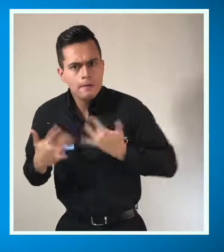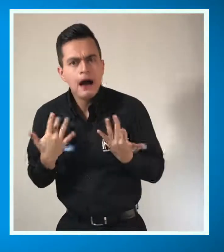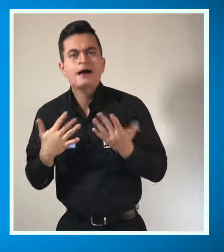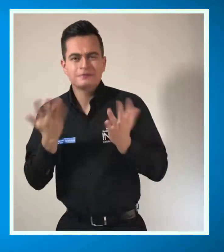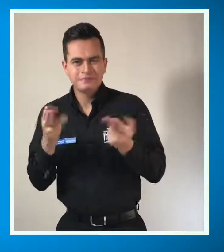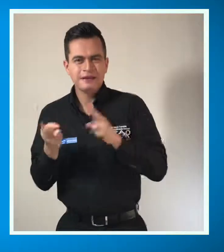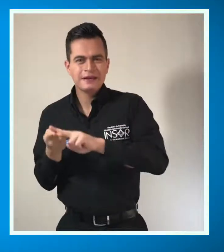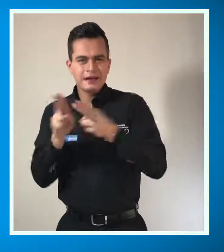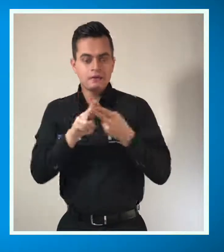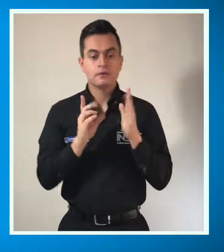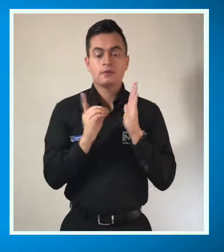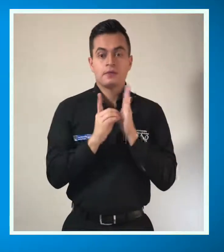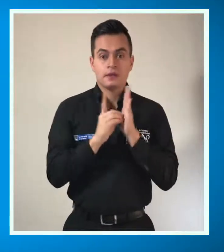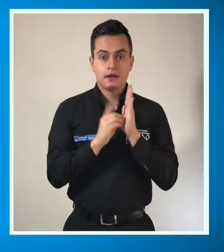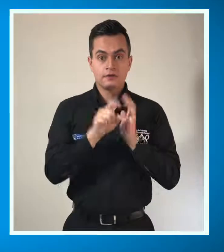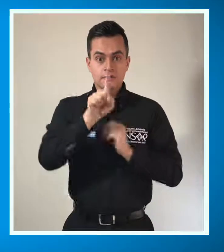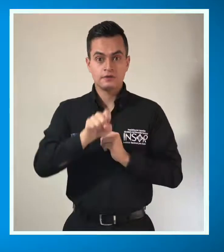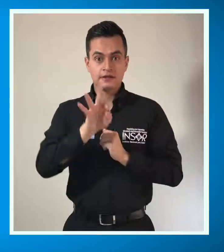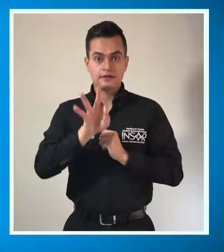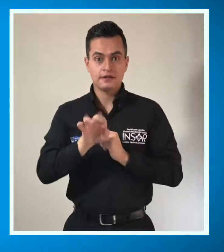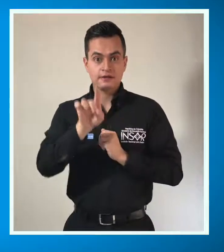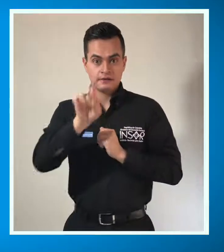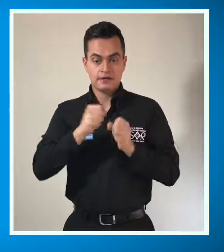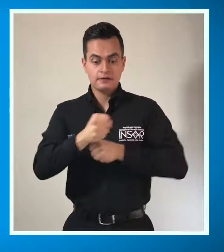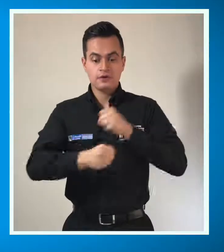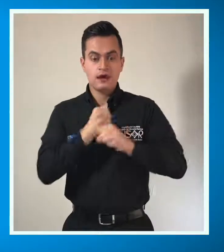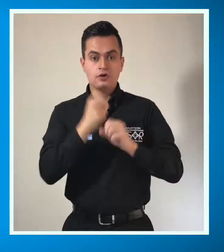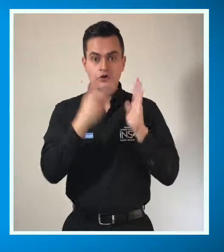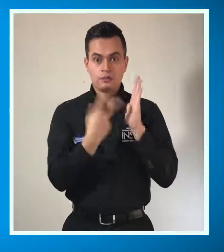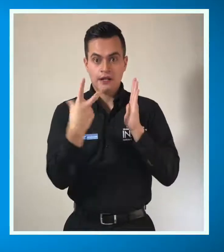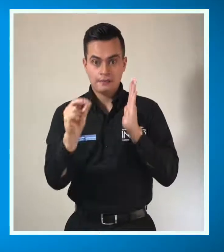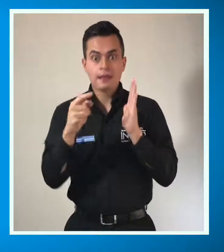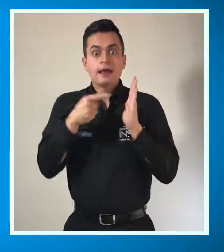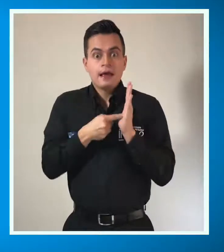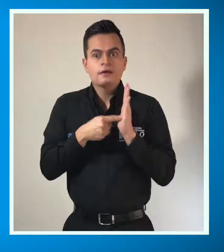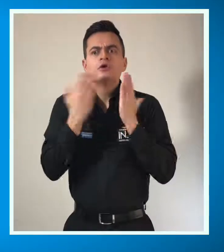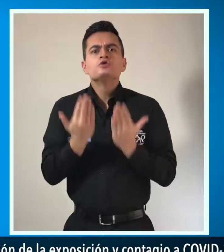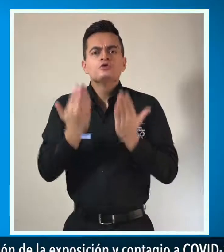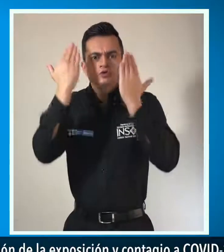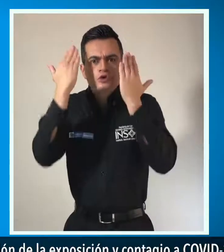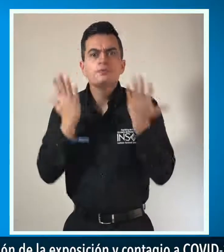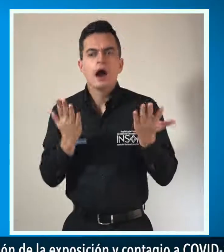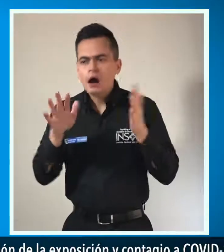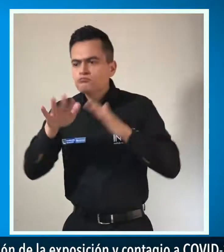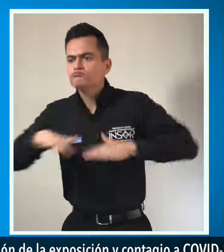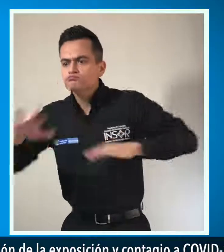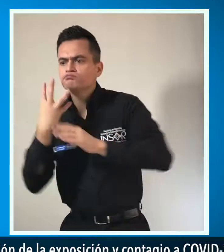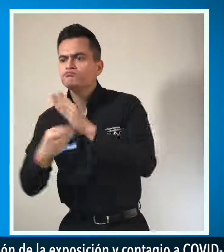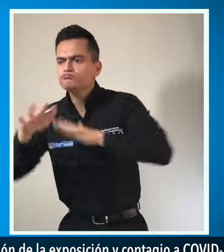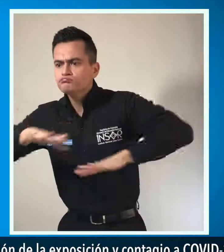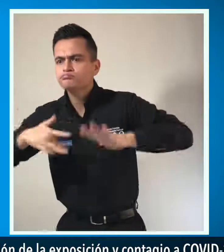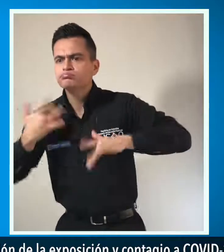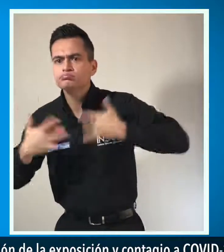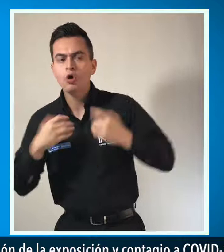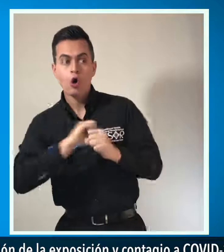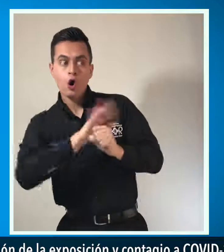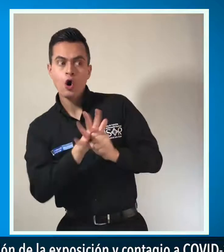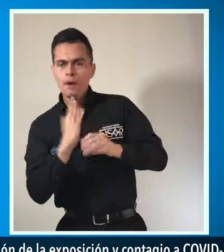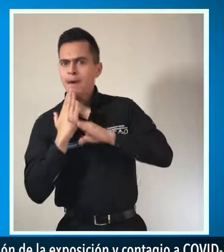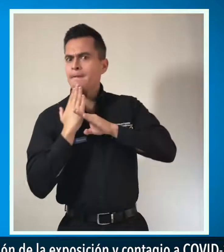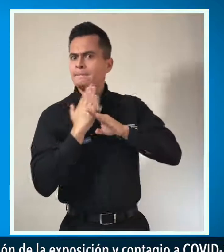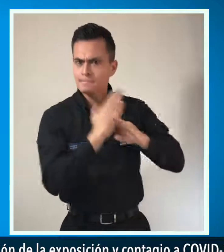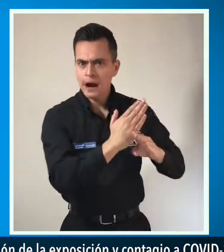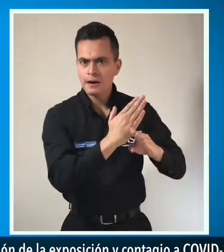en el marco de lo establecido por Decreto 636 de 2020 y que permitan asimismo la reducción y